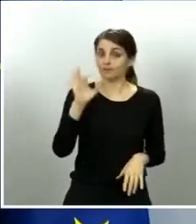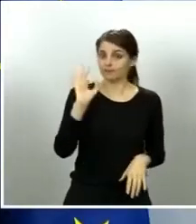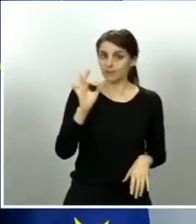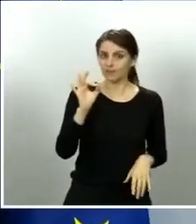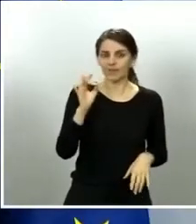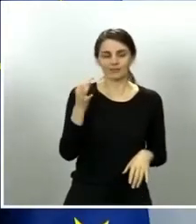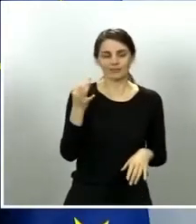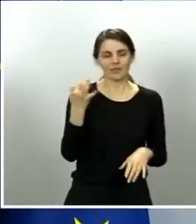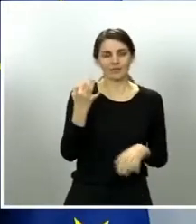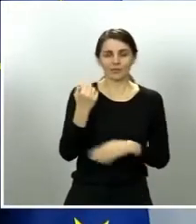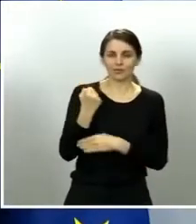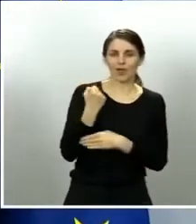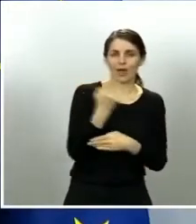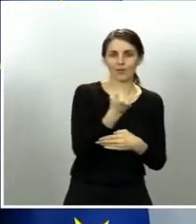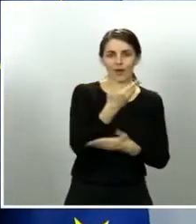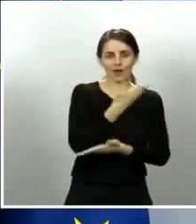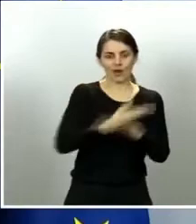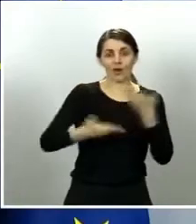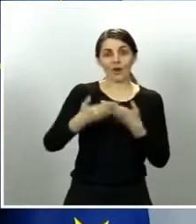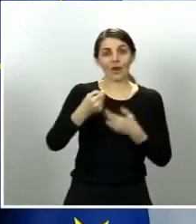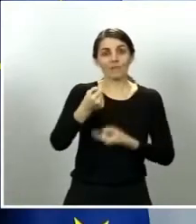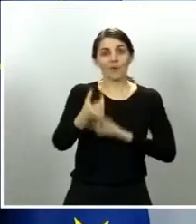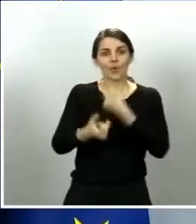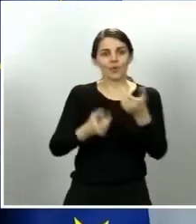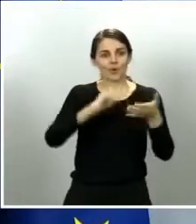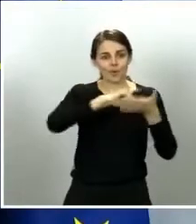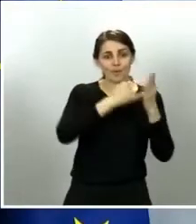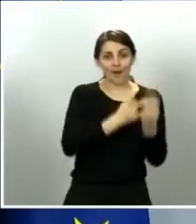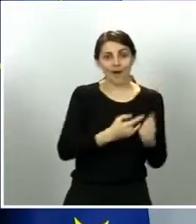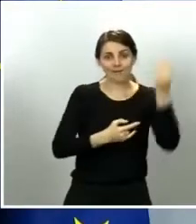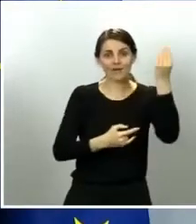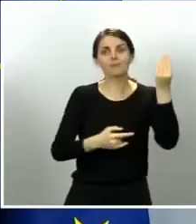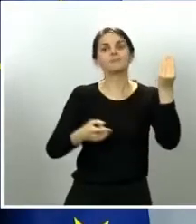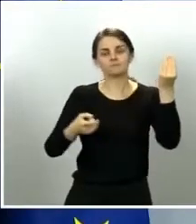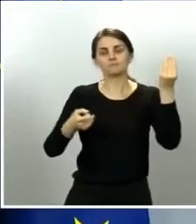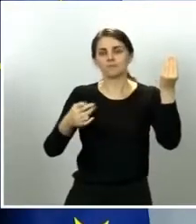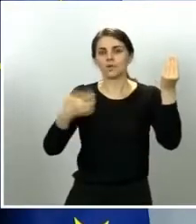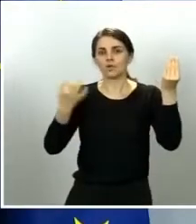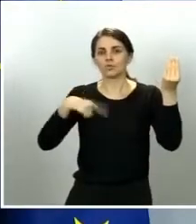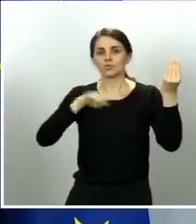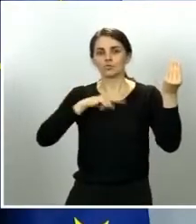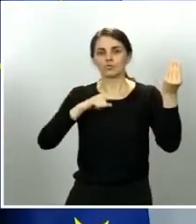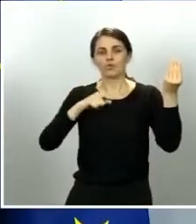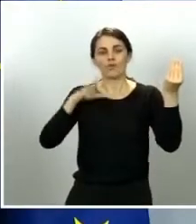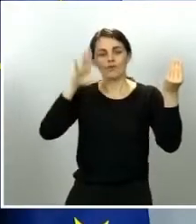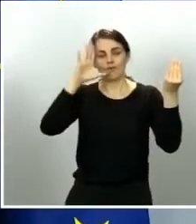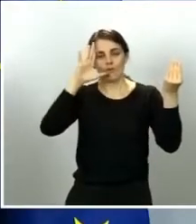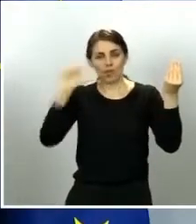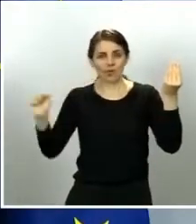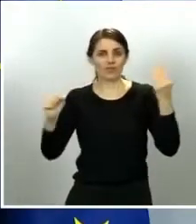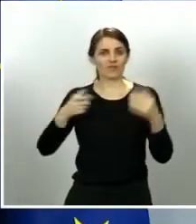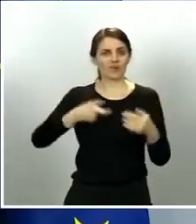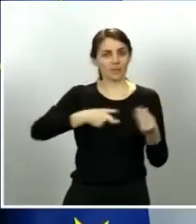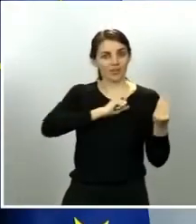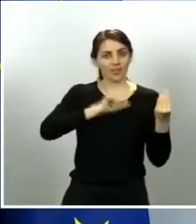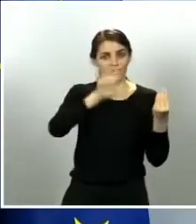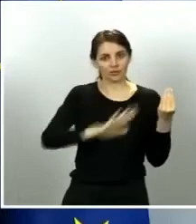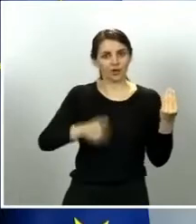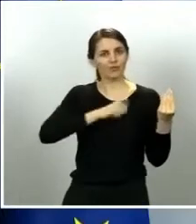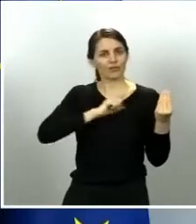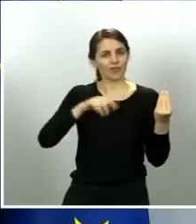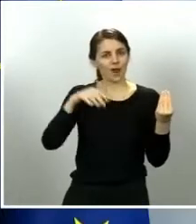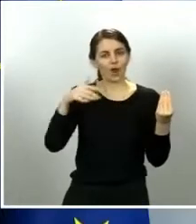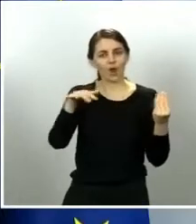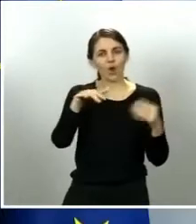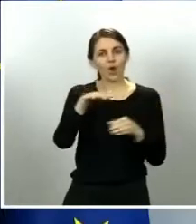ir definiendo los pasos a dar. Y las fuerzas y cuerpos se van a adaptar a esas circunstancias para, evidentemente, tener